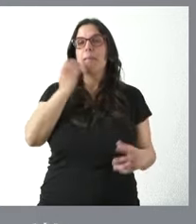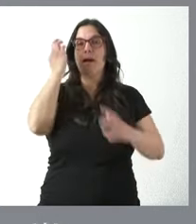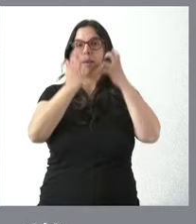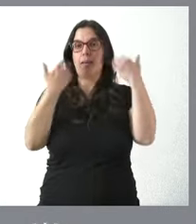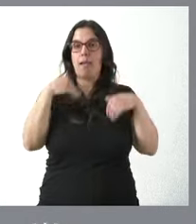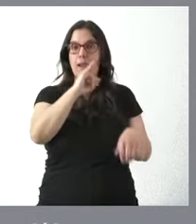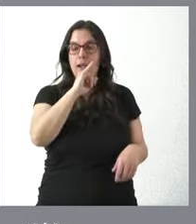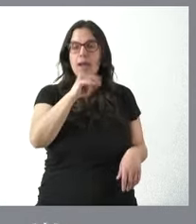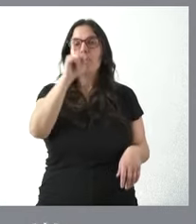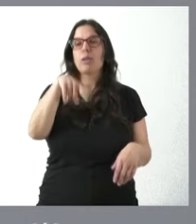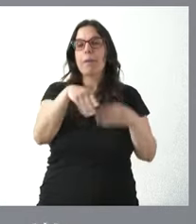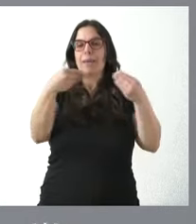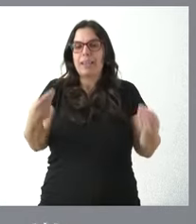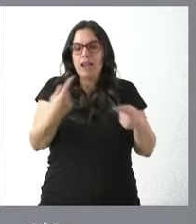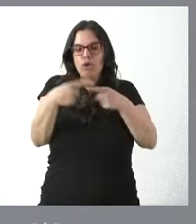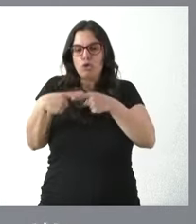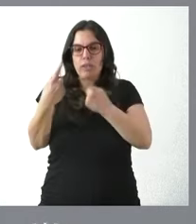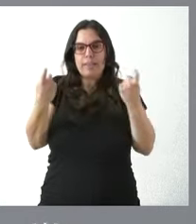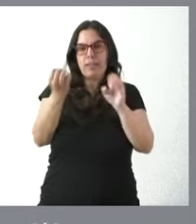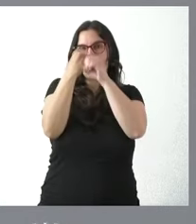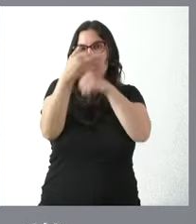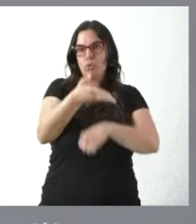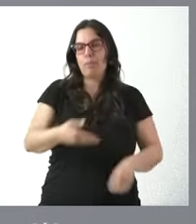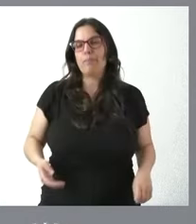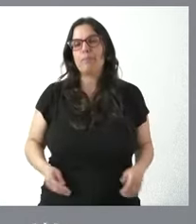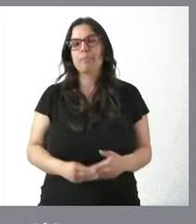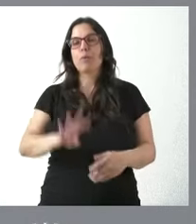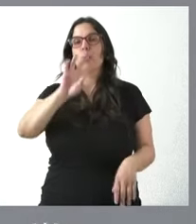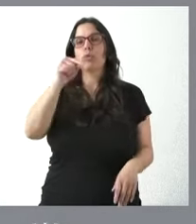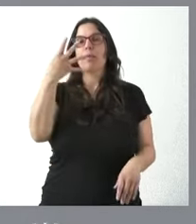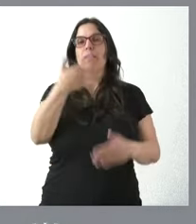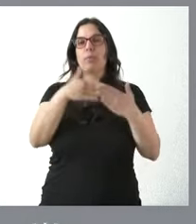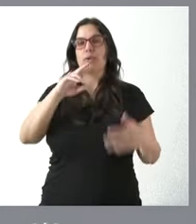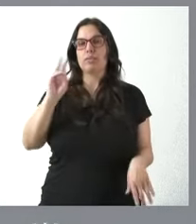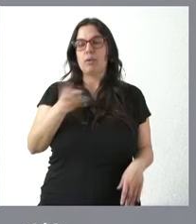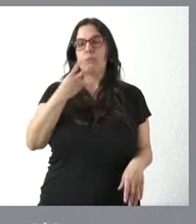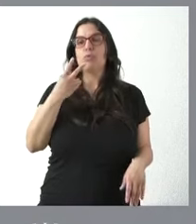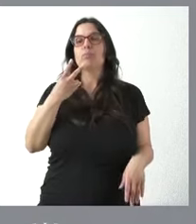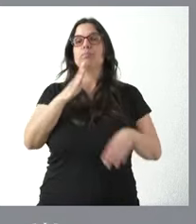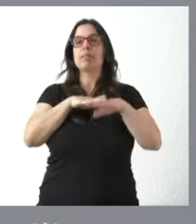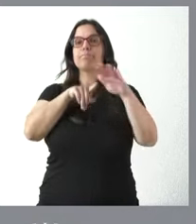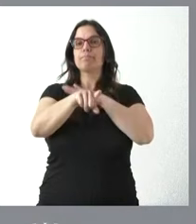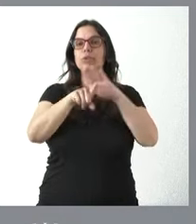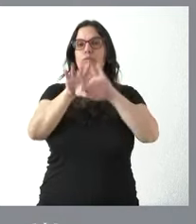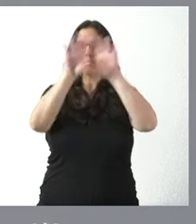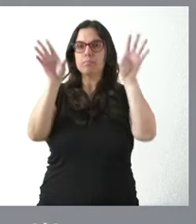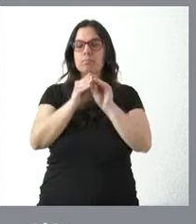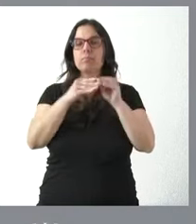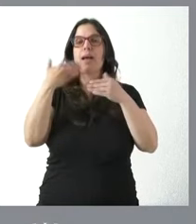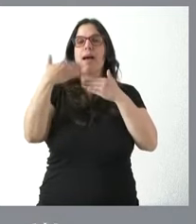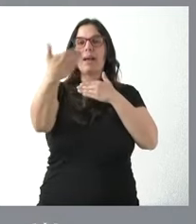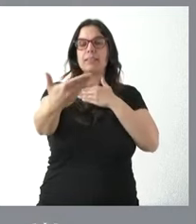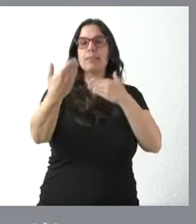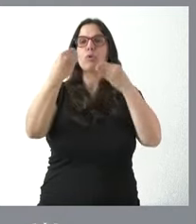o del material fungible y de laboratorio. 4,5 millones de euros para la gestión integral del Archivo de Historias